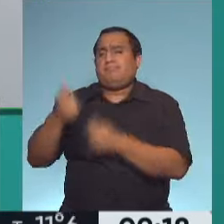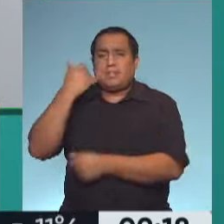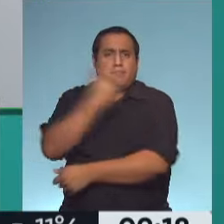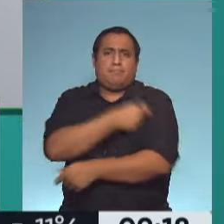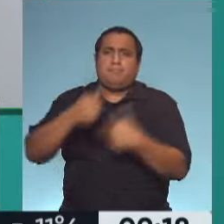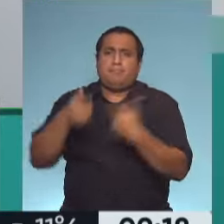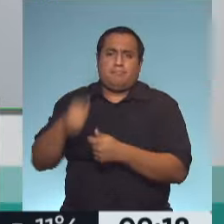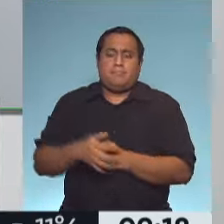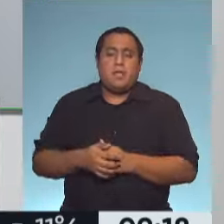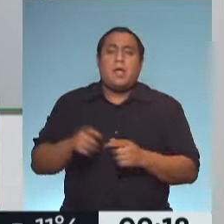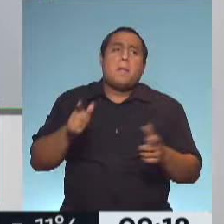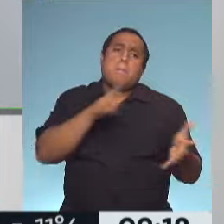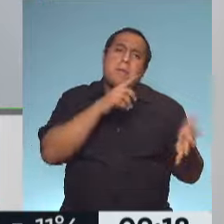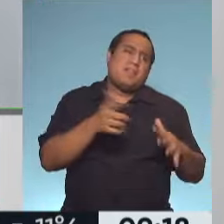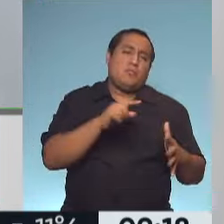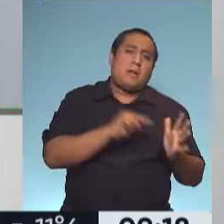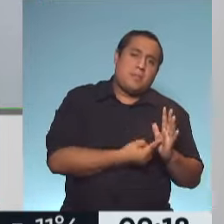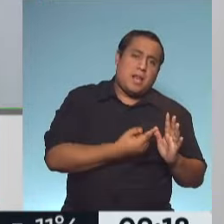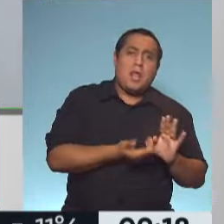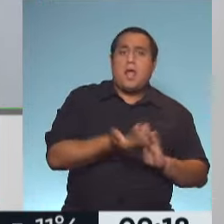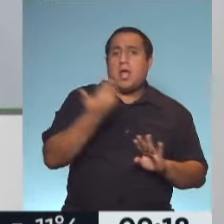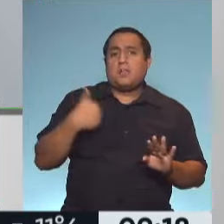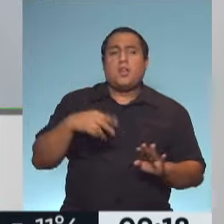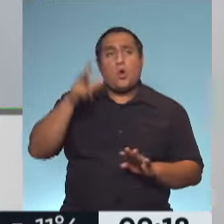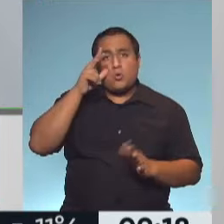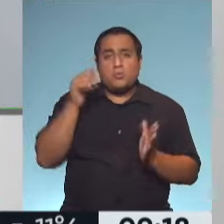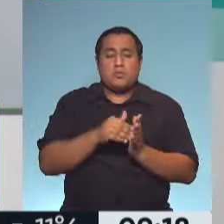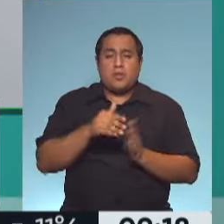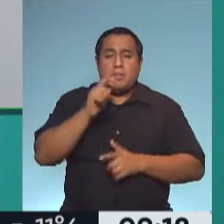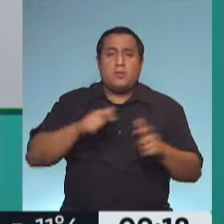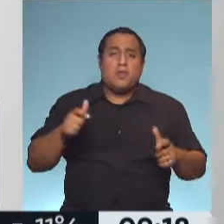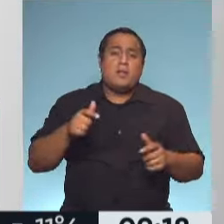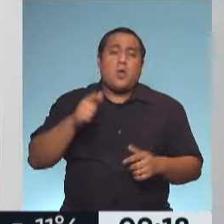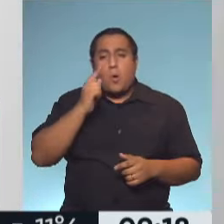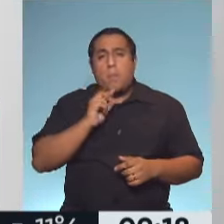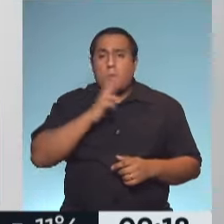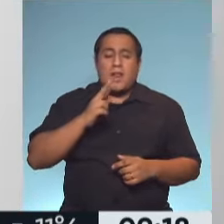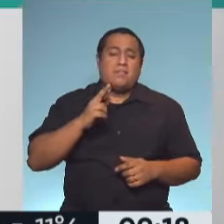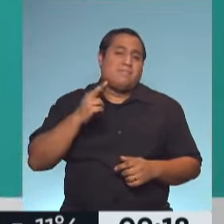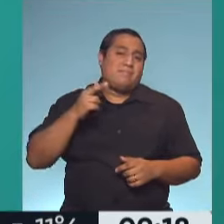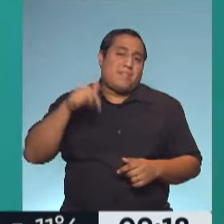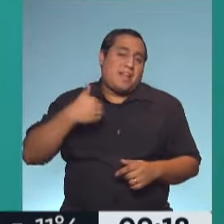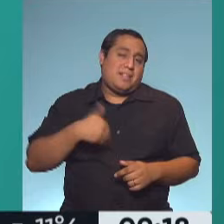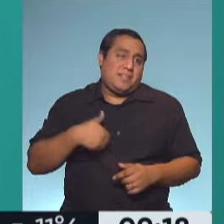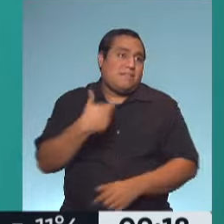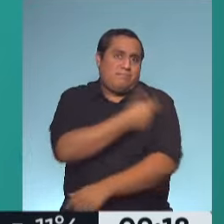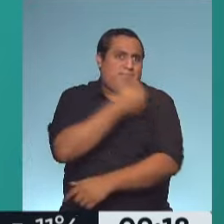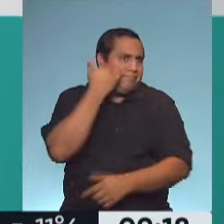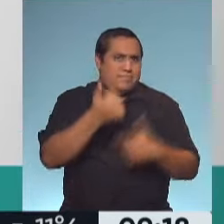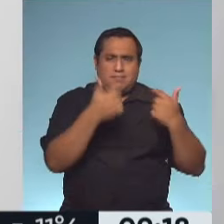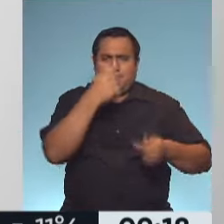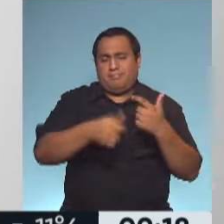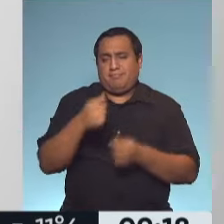parecida en la capital federal, ayer cumplimos 8 millones de argentinos y de argentinas vacunadas, está funcionando muy bien.